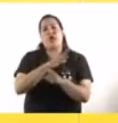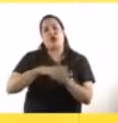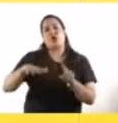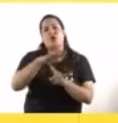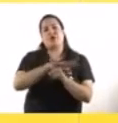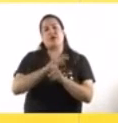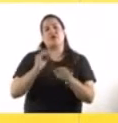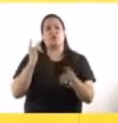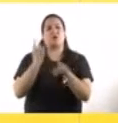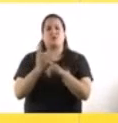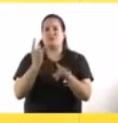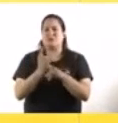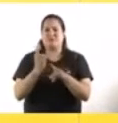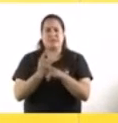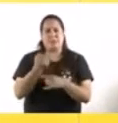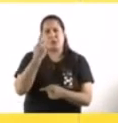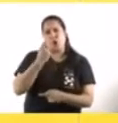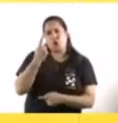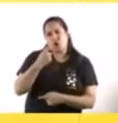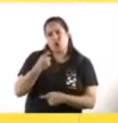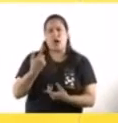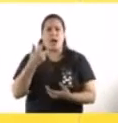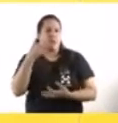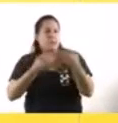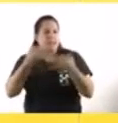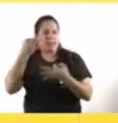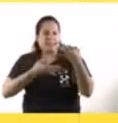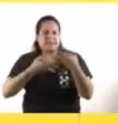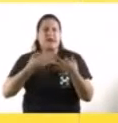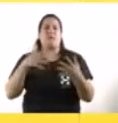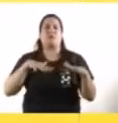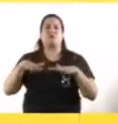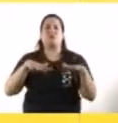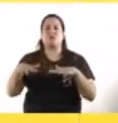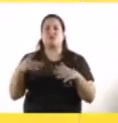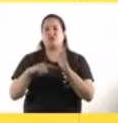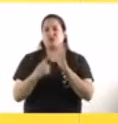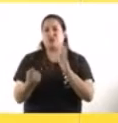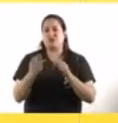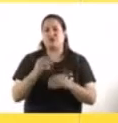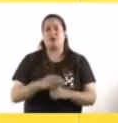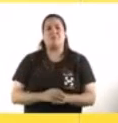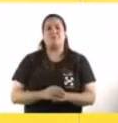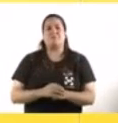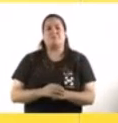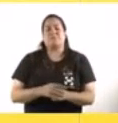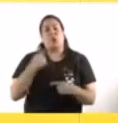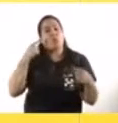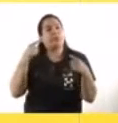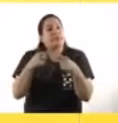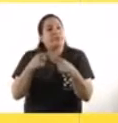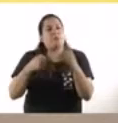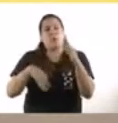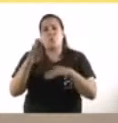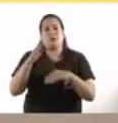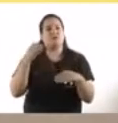condiciones epidemiológicas generales para tomar las decisiones y buscando que siempre haya la máxima presencialidad posible.